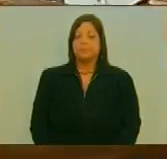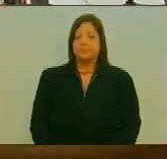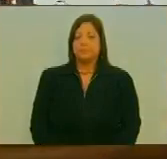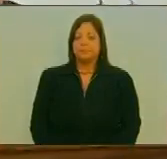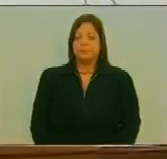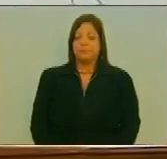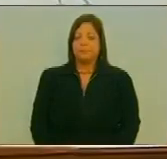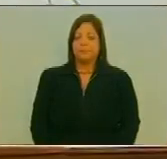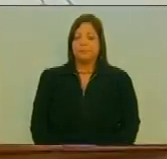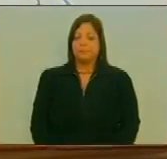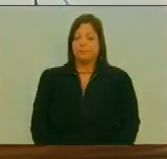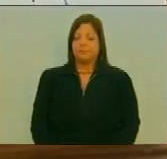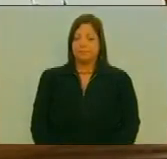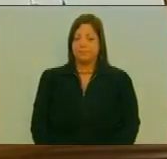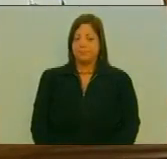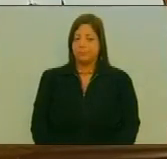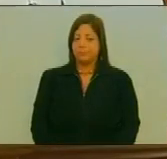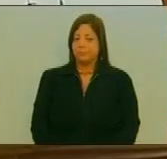Buenas